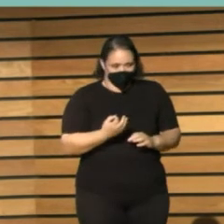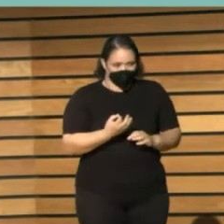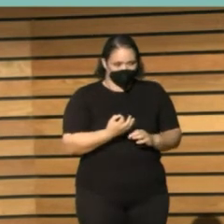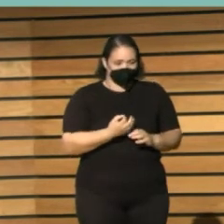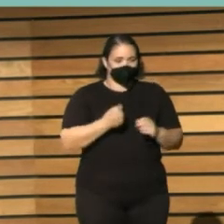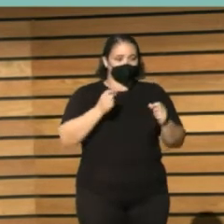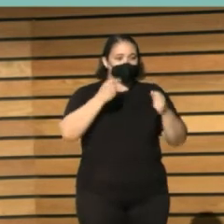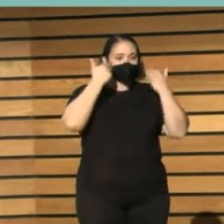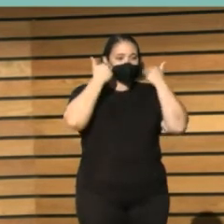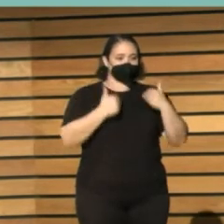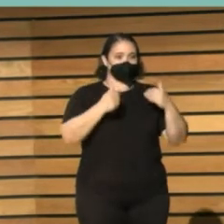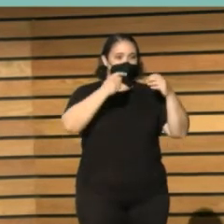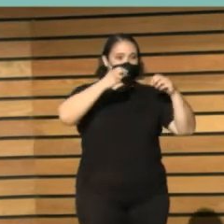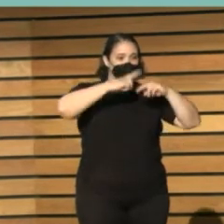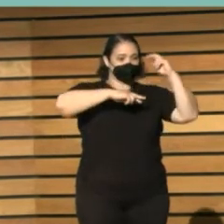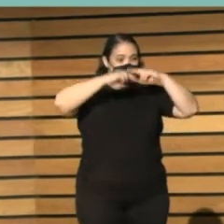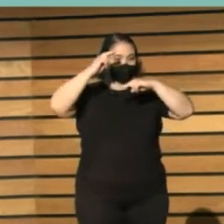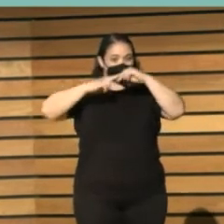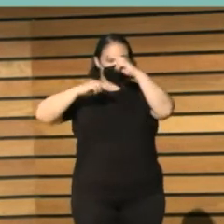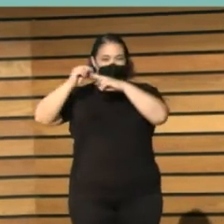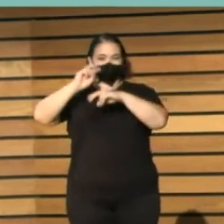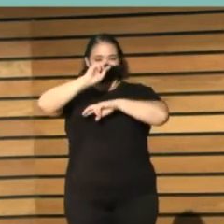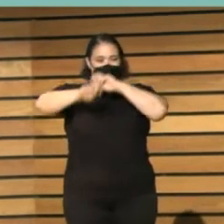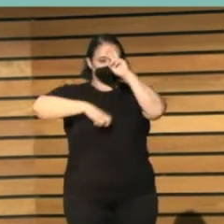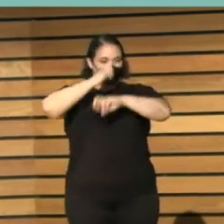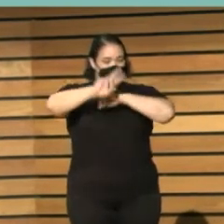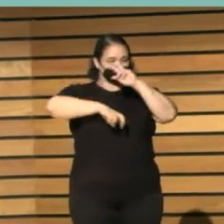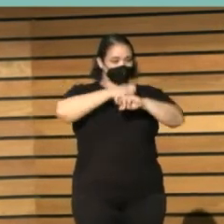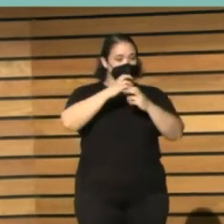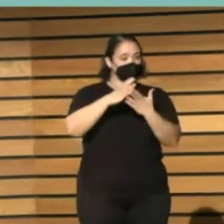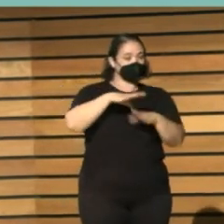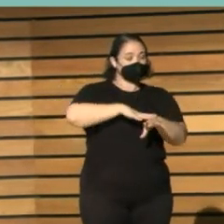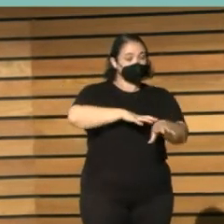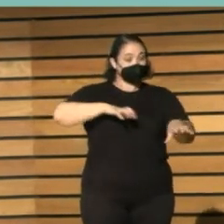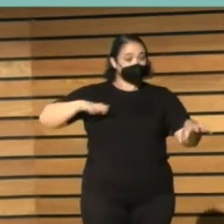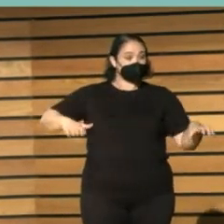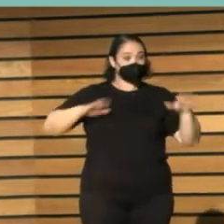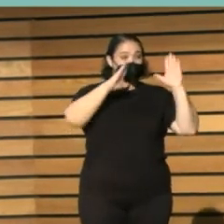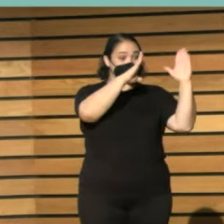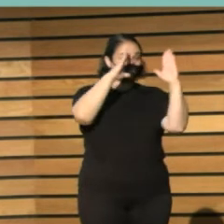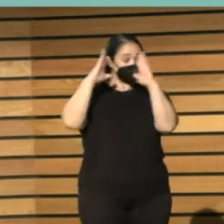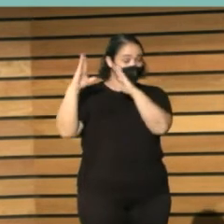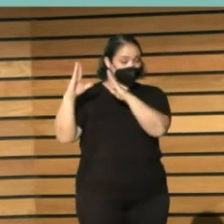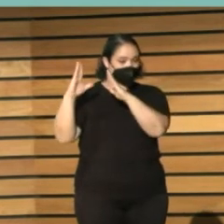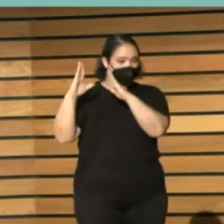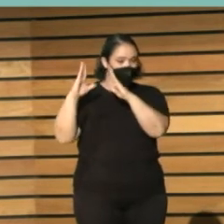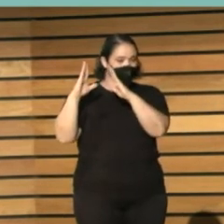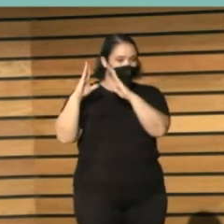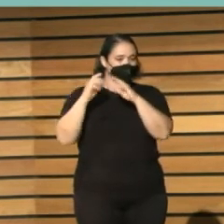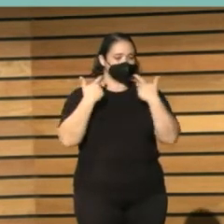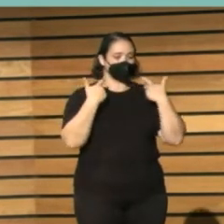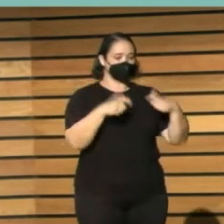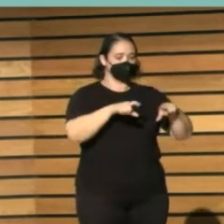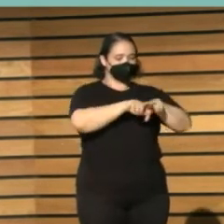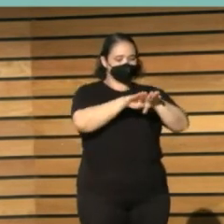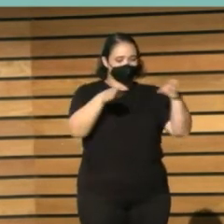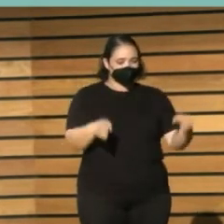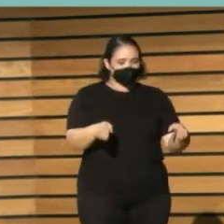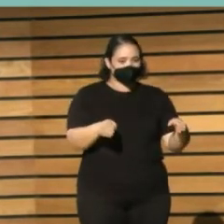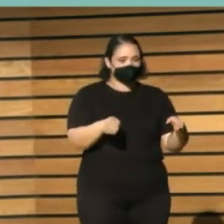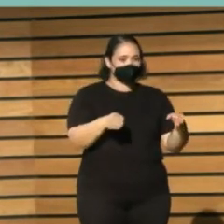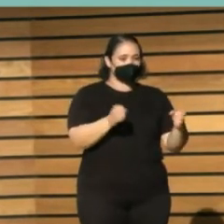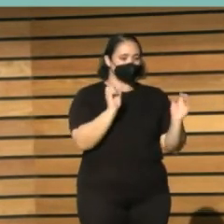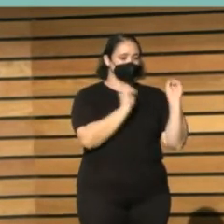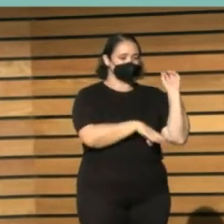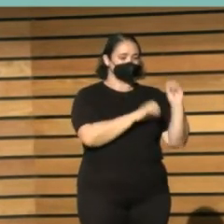físico la mayoría de las bibliotecas son x despachos x depósitos